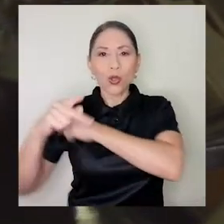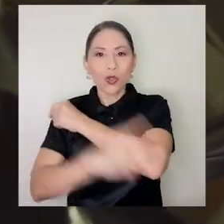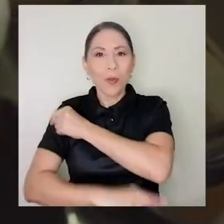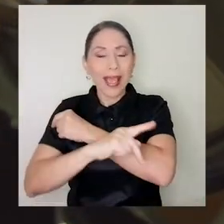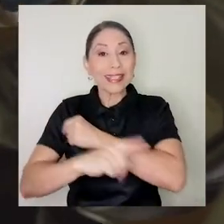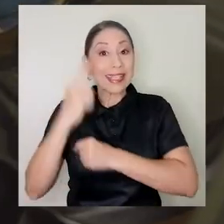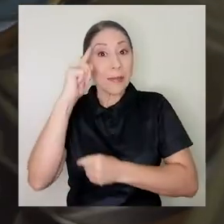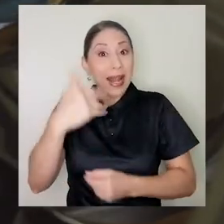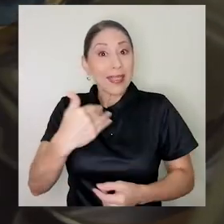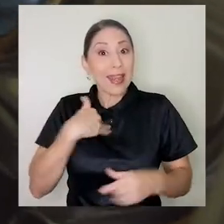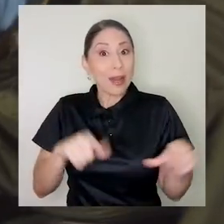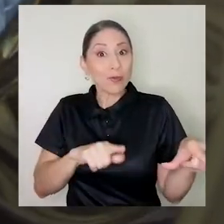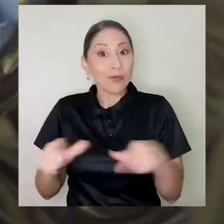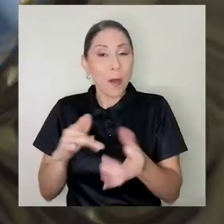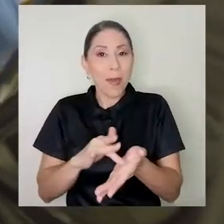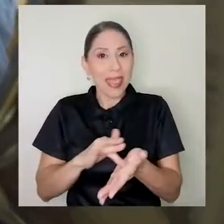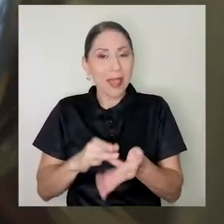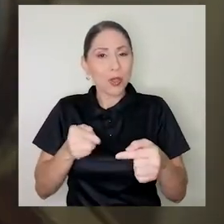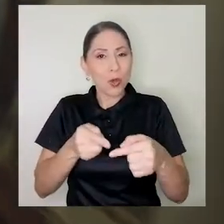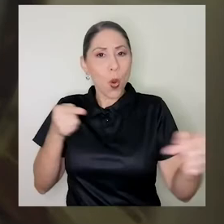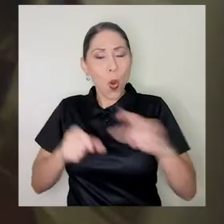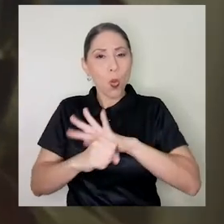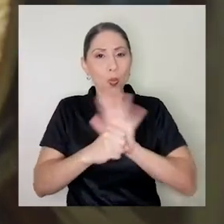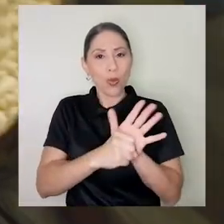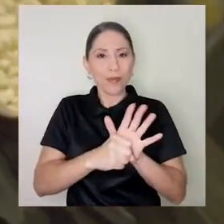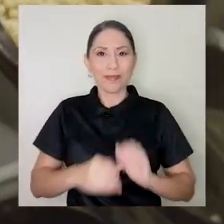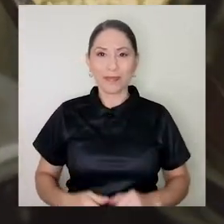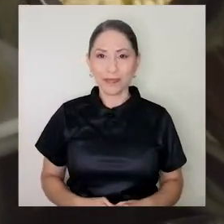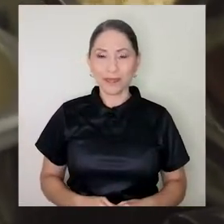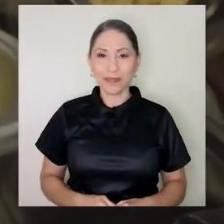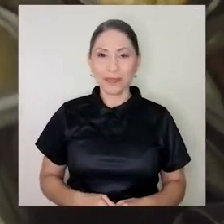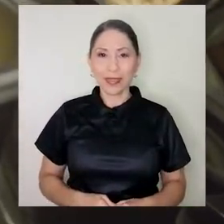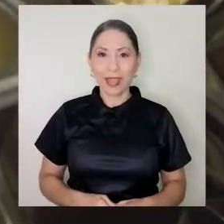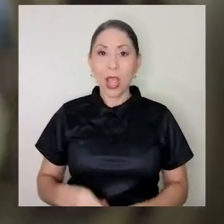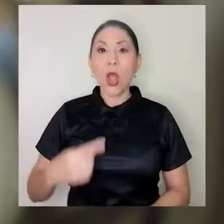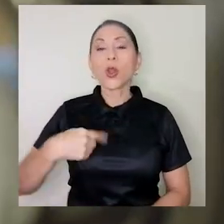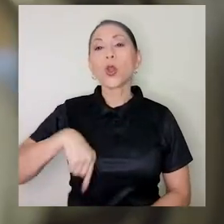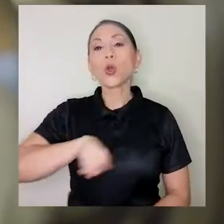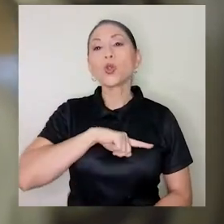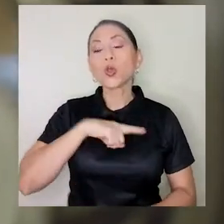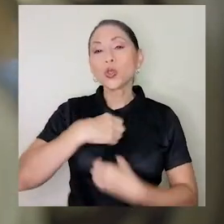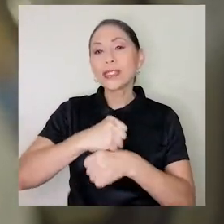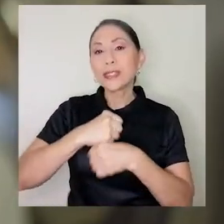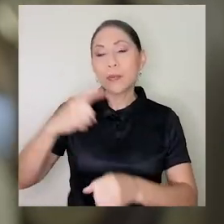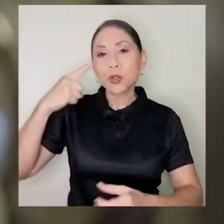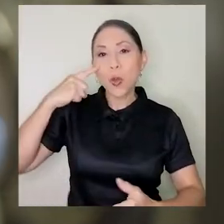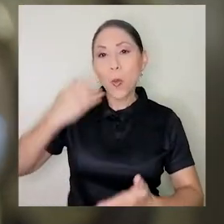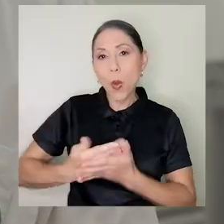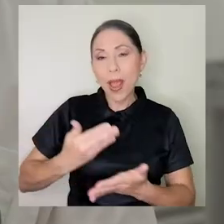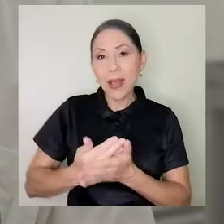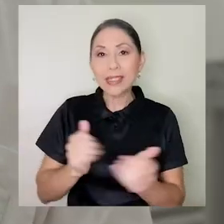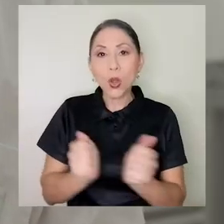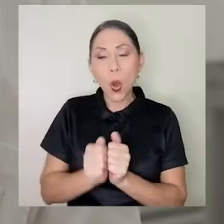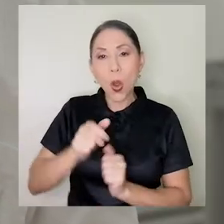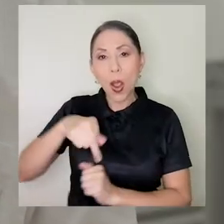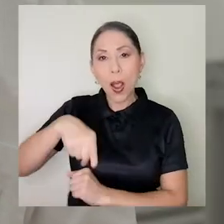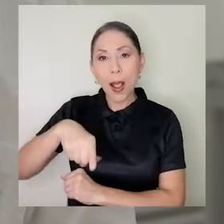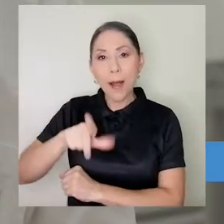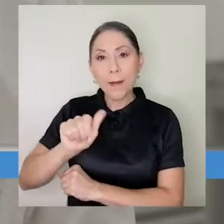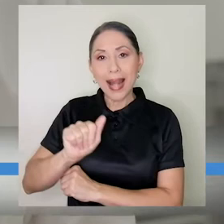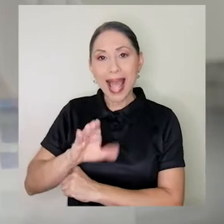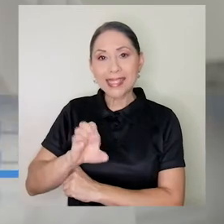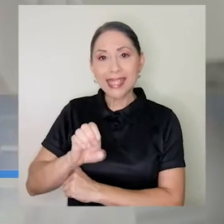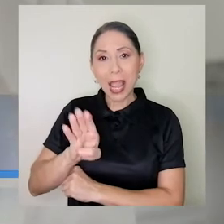países para obtener los medicamentos contra el coronavirus. Hicimos unas pruebas con un placebo